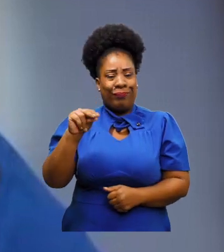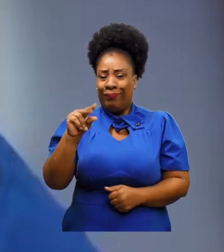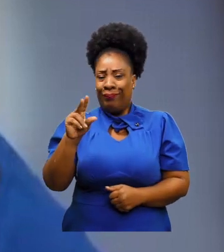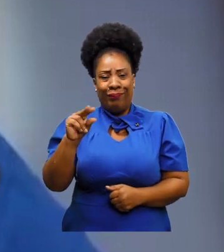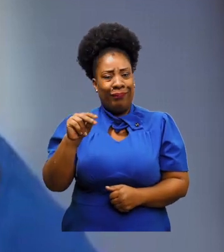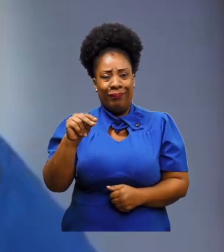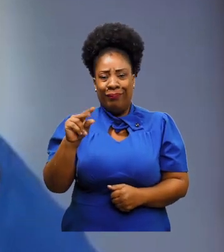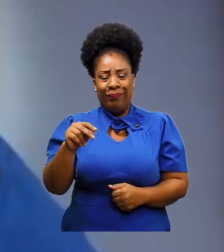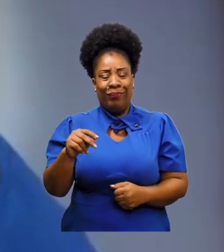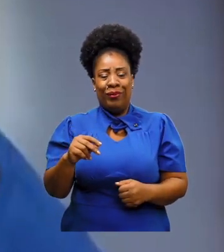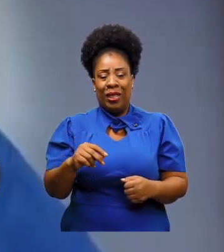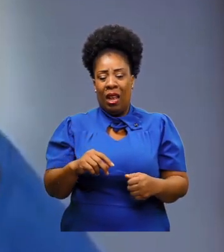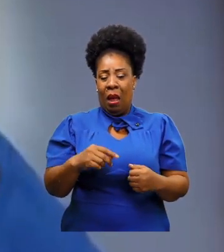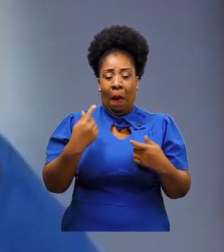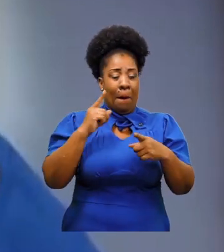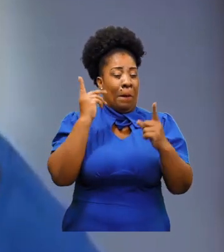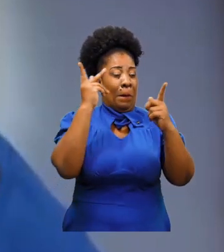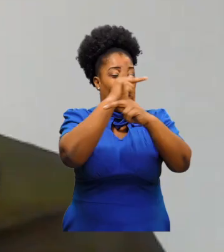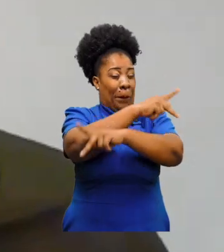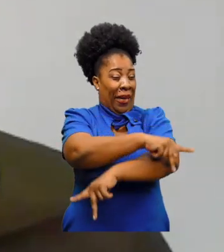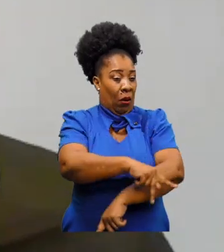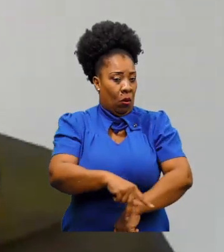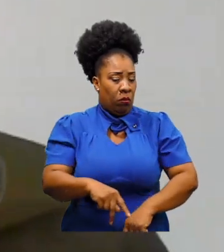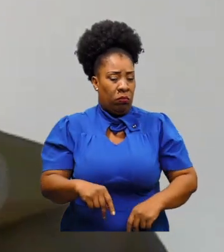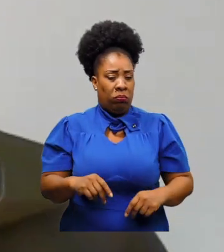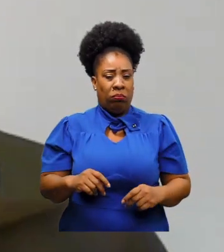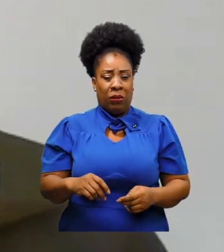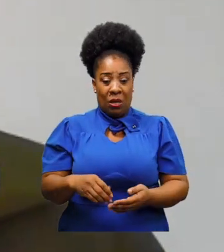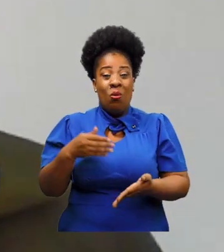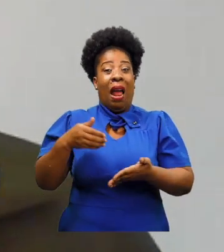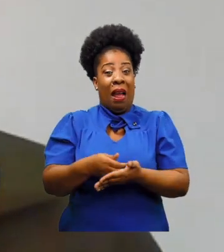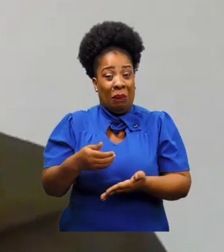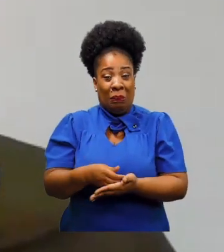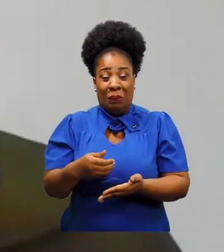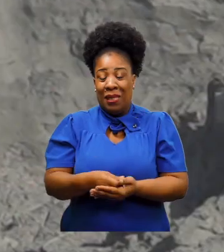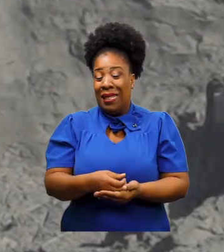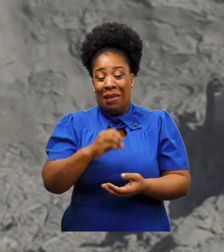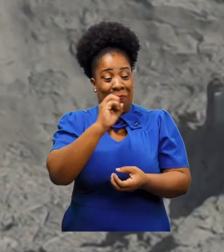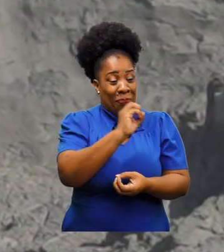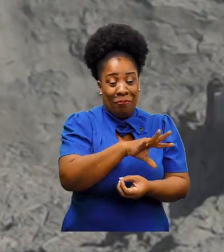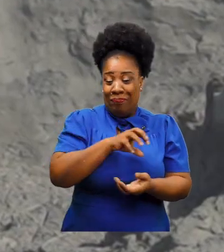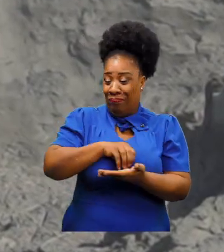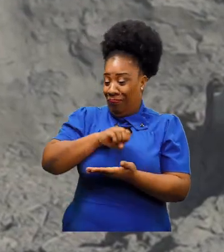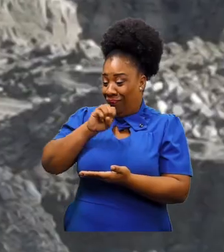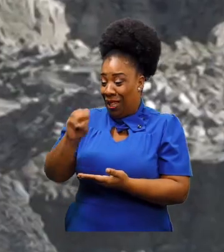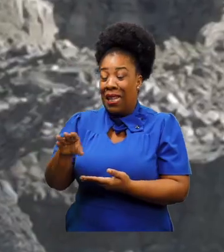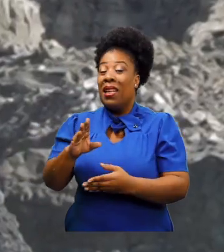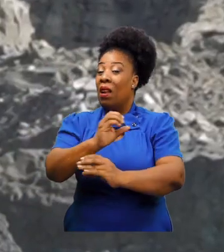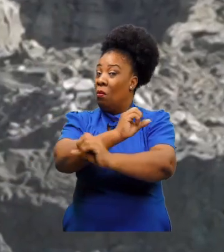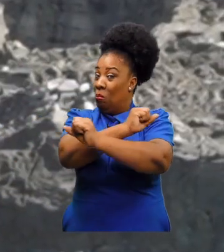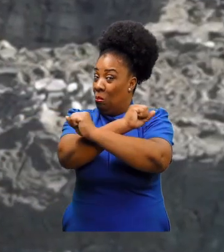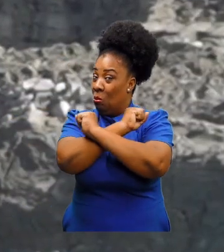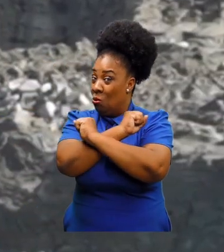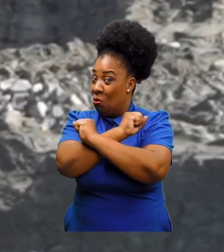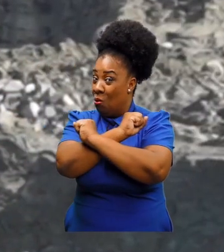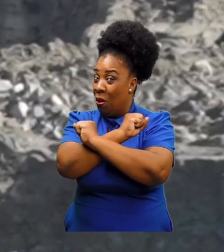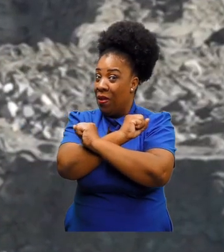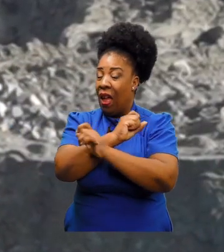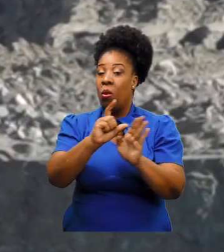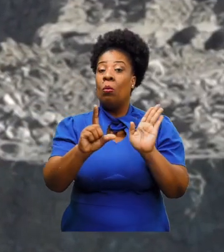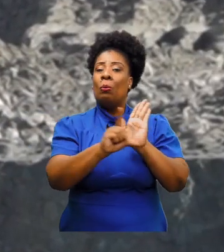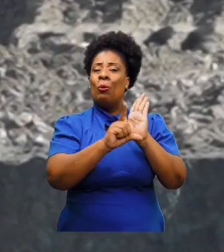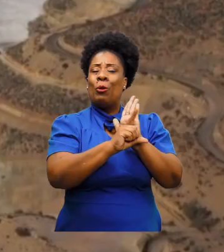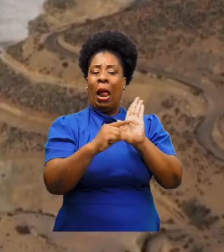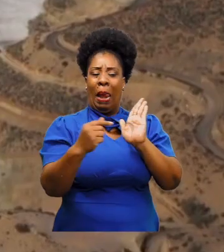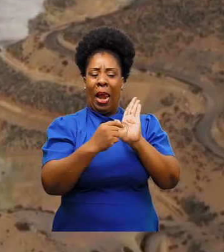de los peruanos y las peruanas, muy al contrario. La industria de alcohol es una industria tremendamente contaminante, hay que tener mucho cuidado, tener